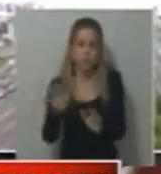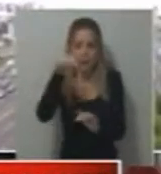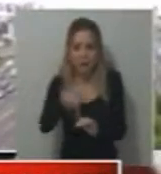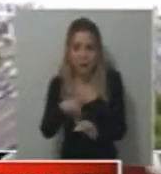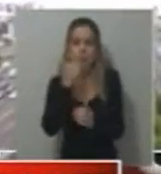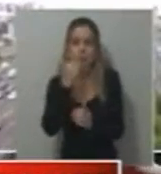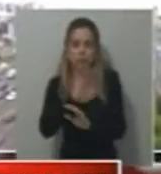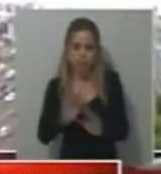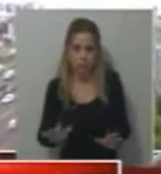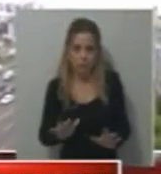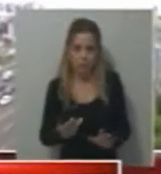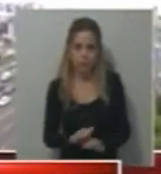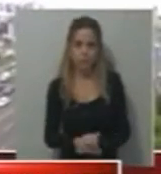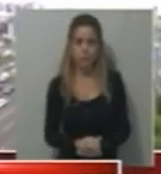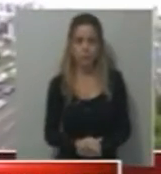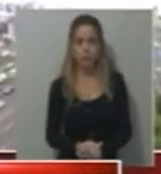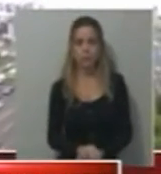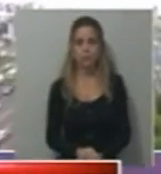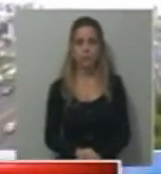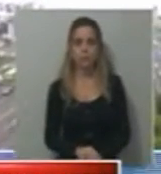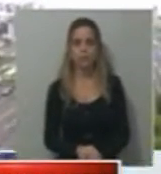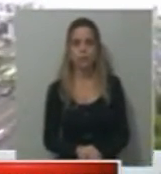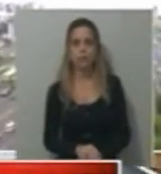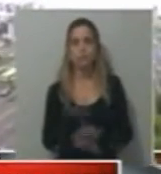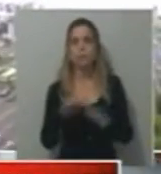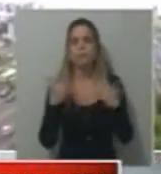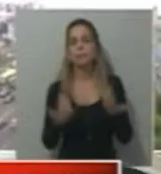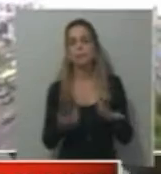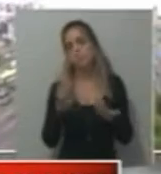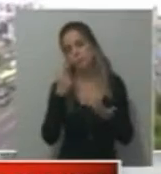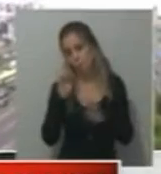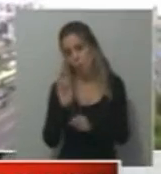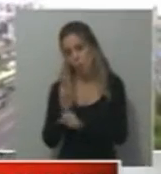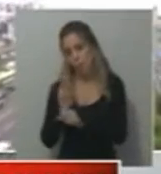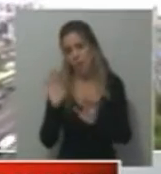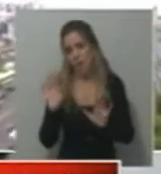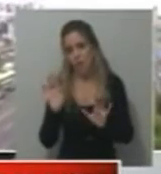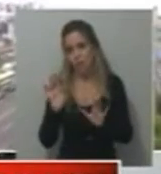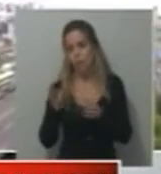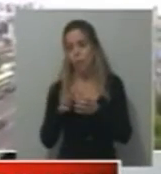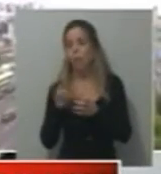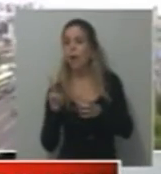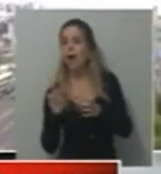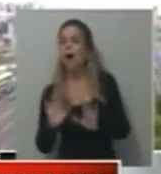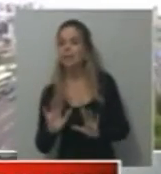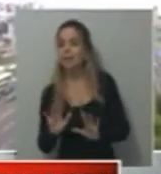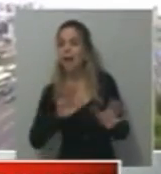habíamos dicho Néstor Kirchner y un día, al otro día, se apareció en un acto. Entonces, hay que ser muy precavidos porque esto es el kirchnerismo y el kirchnerismo te sorprende.